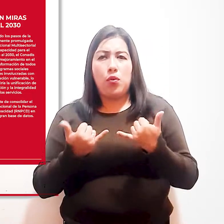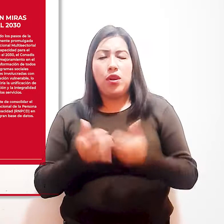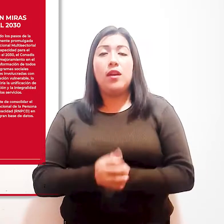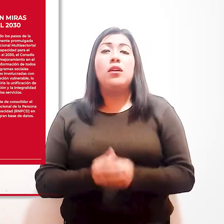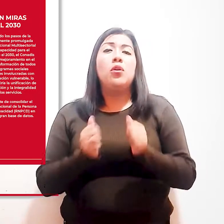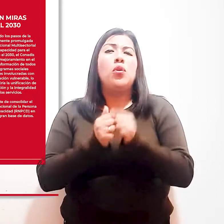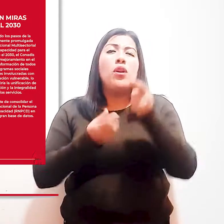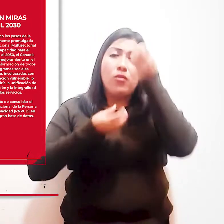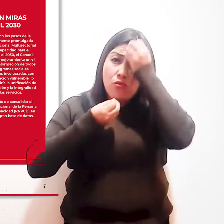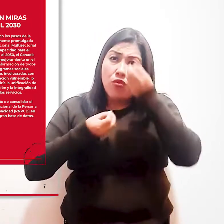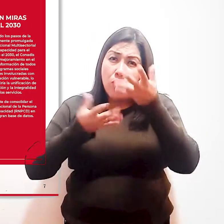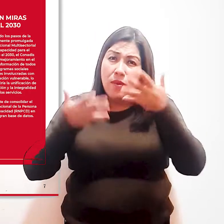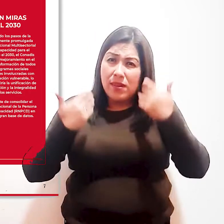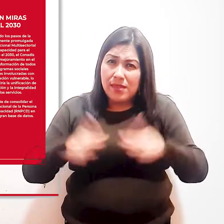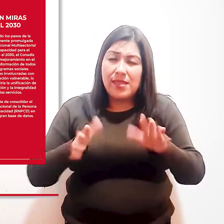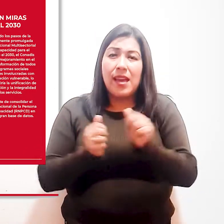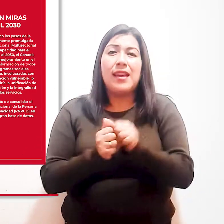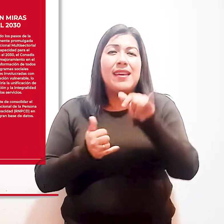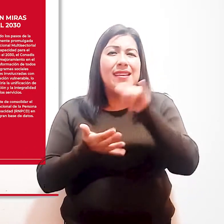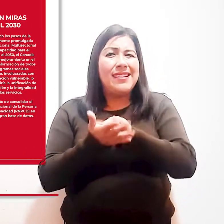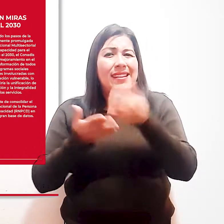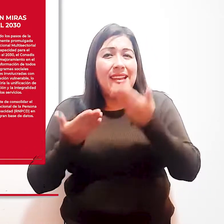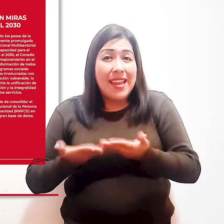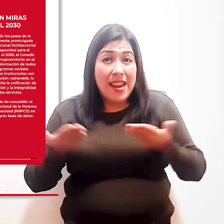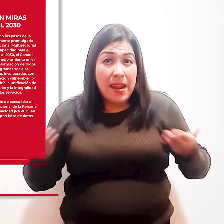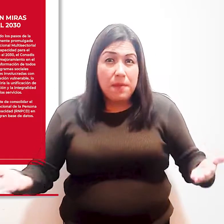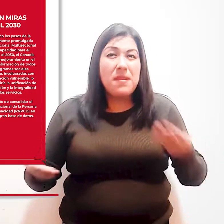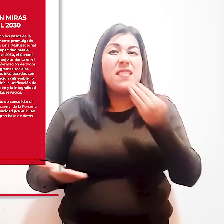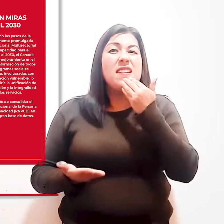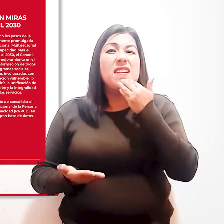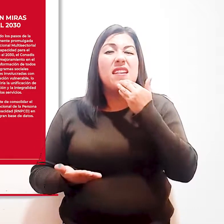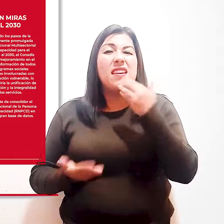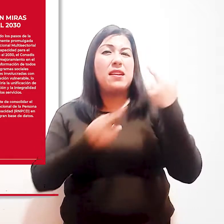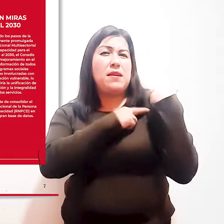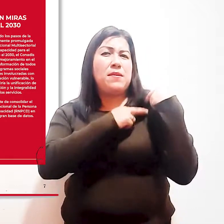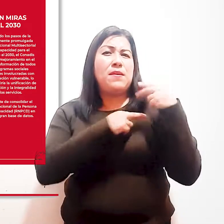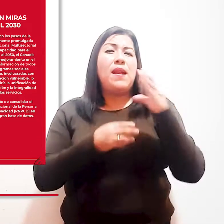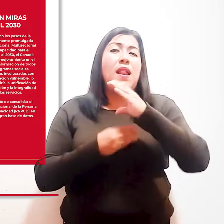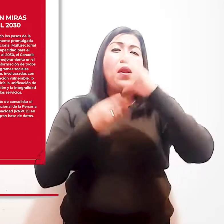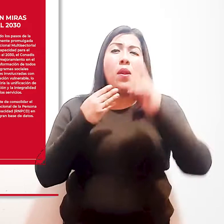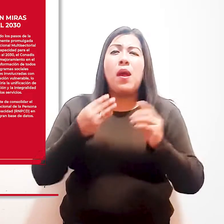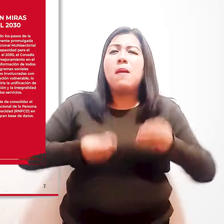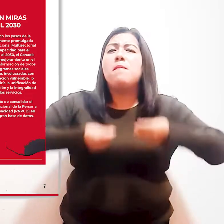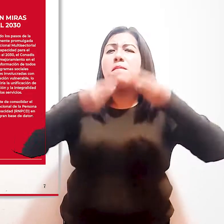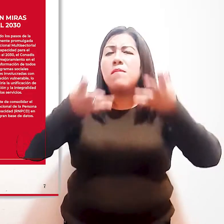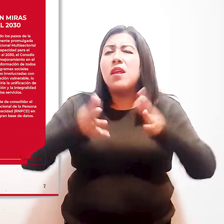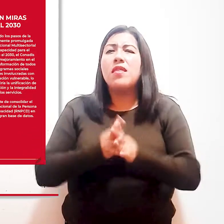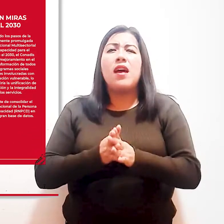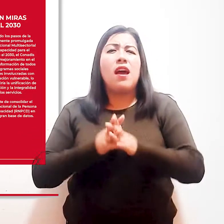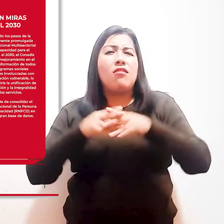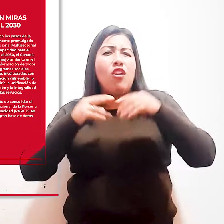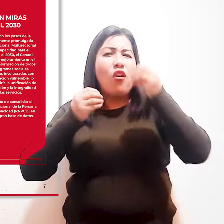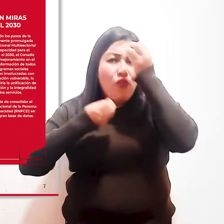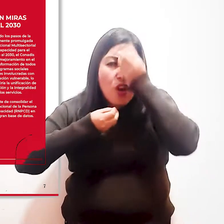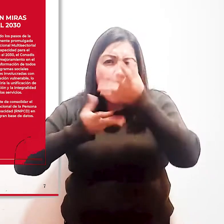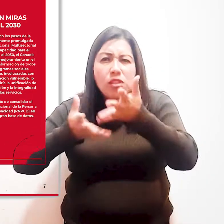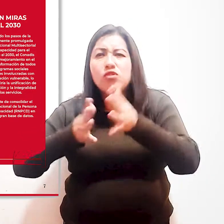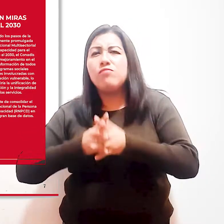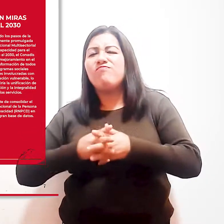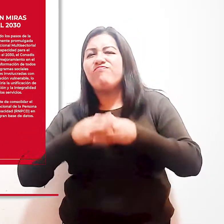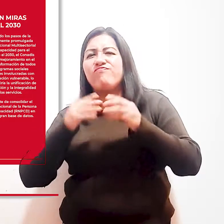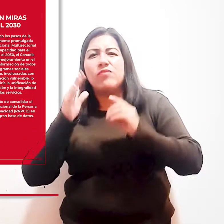generada, esta herramienta de gestión digital a cargo del Conadis brinda información para el desarrollo de investigaciones,